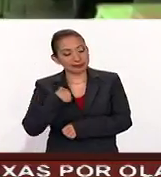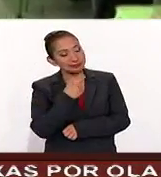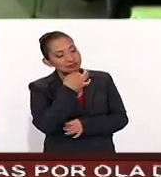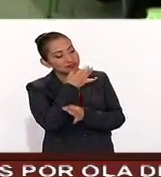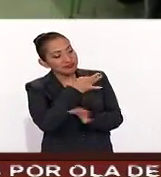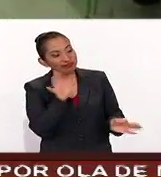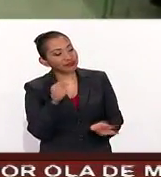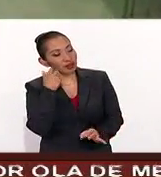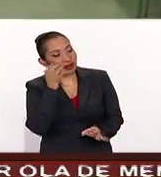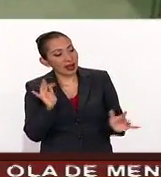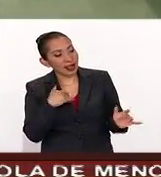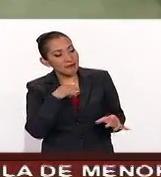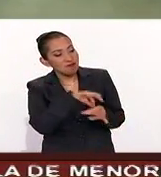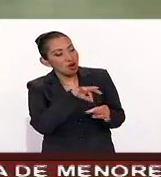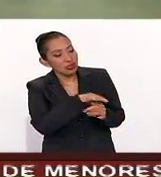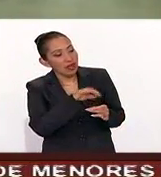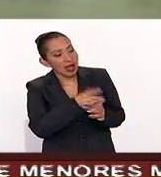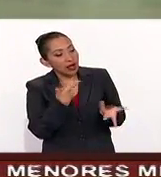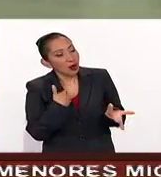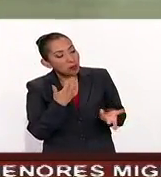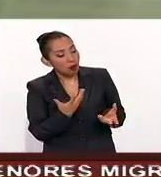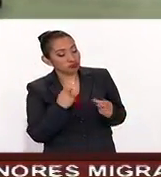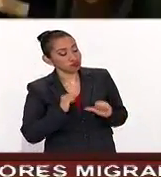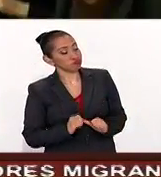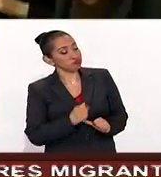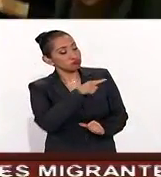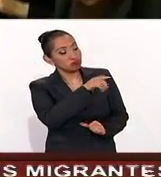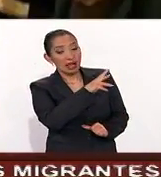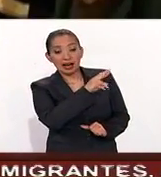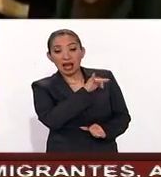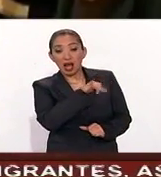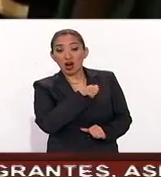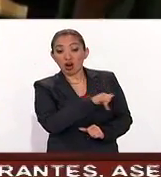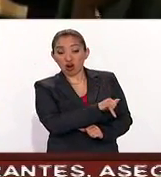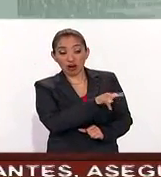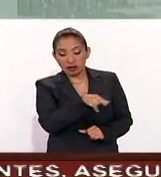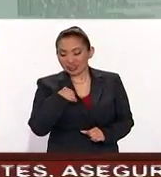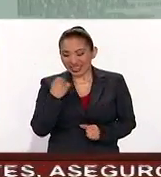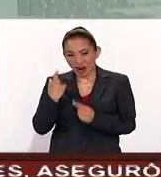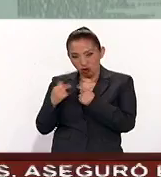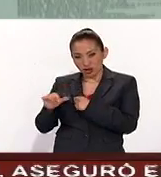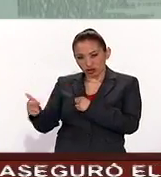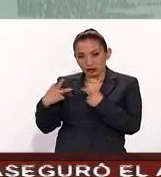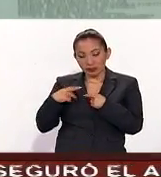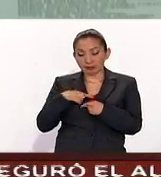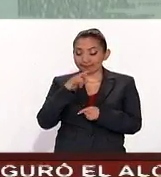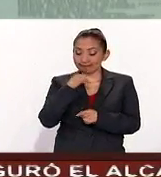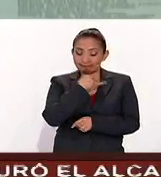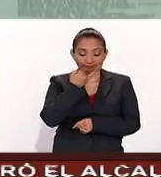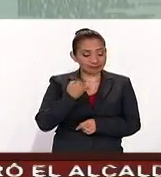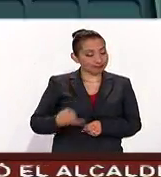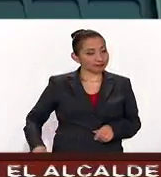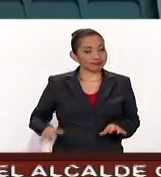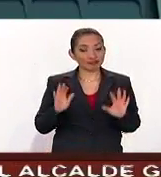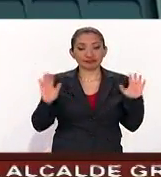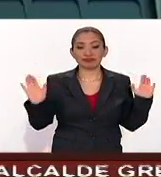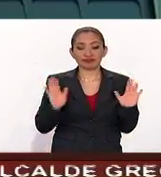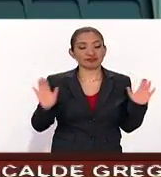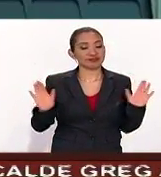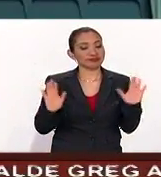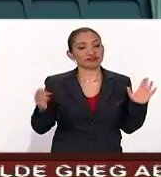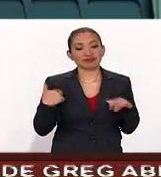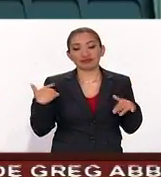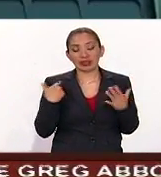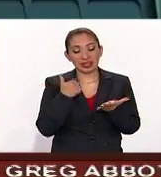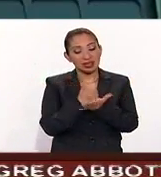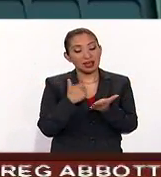anunciado que no quieren votar una investidura de Rajoy en tanto que Ciudadanos se abstendría y con ello ayudaría